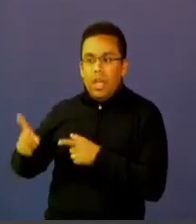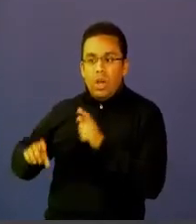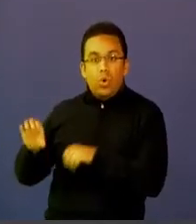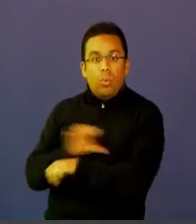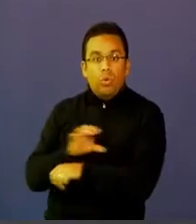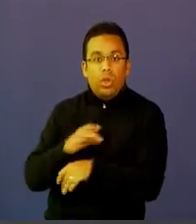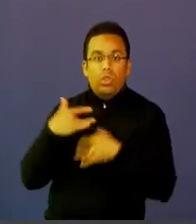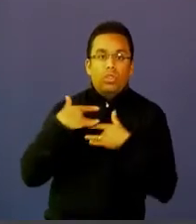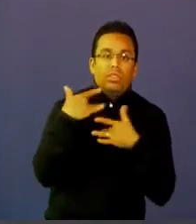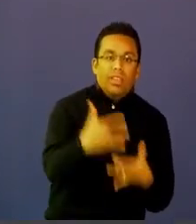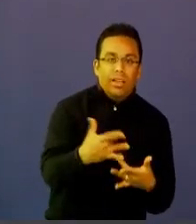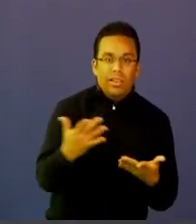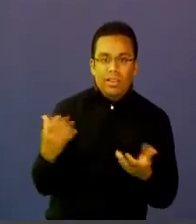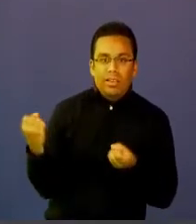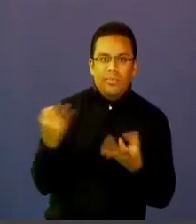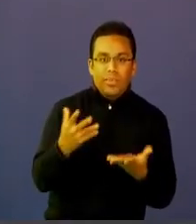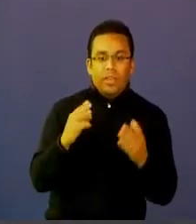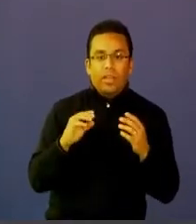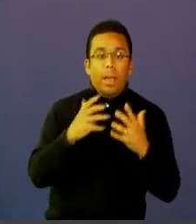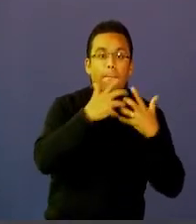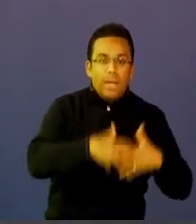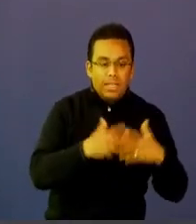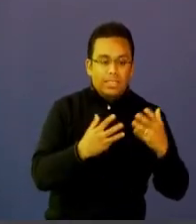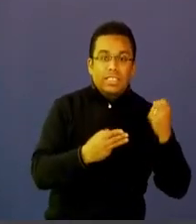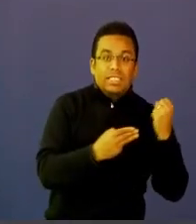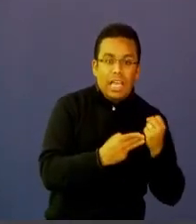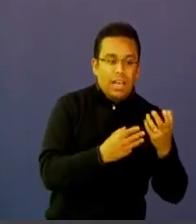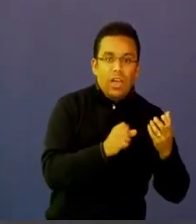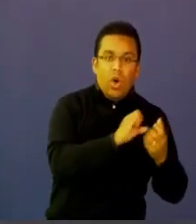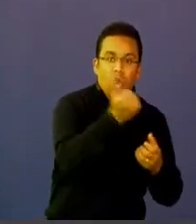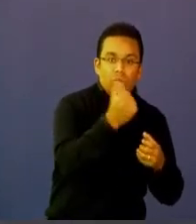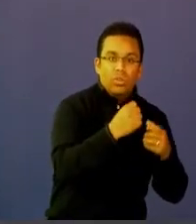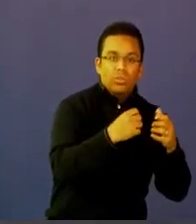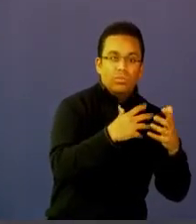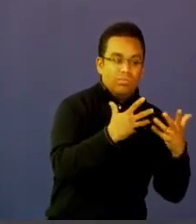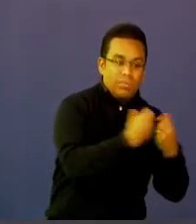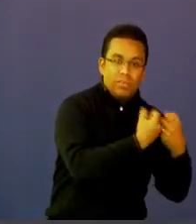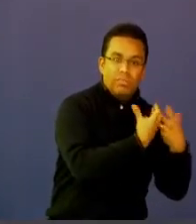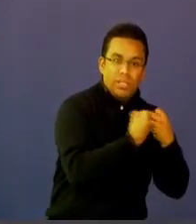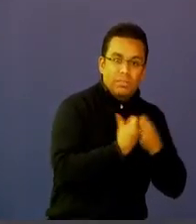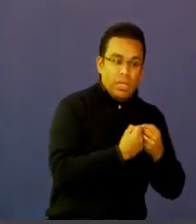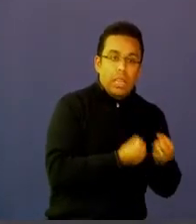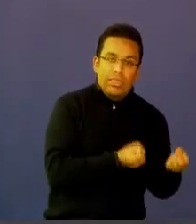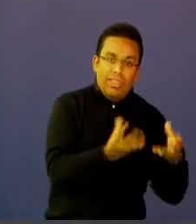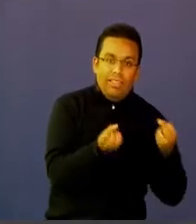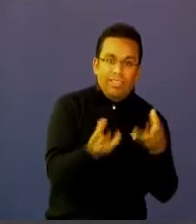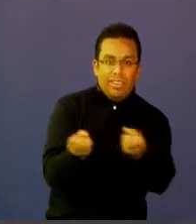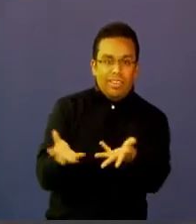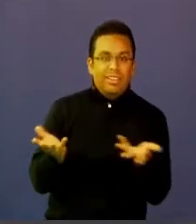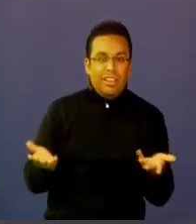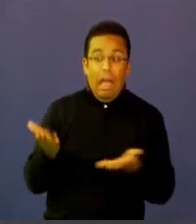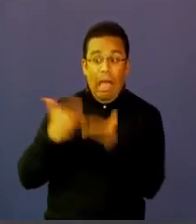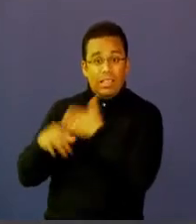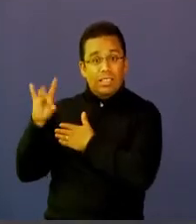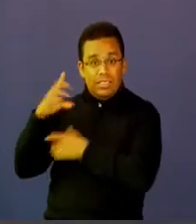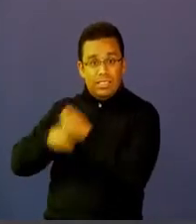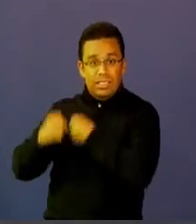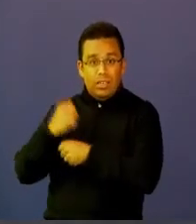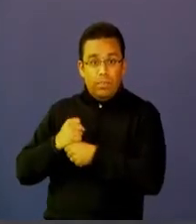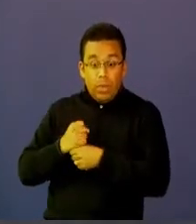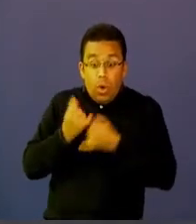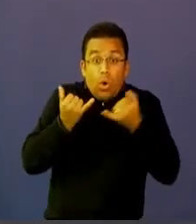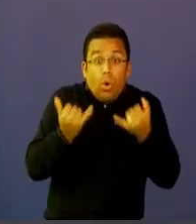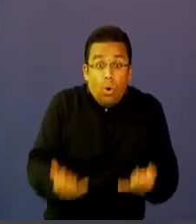por empresas donados por el SENA y por otros socios que hicieron posible computadores para educar hoy en día el gobierno nacional a través del